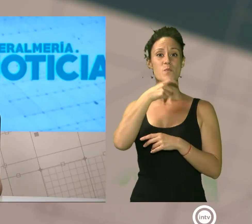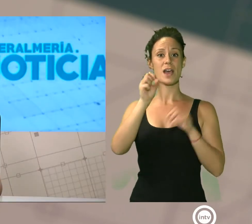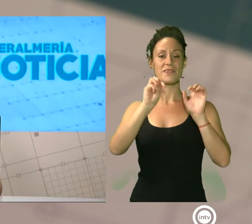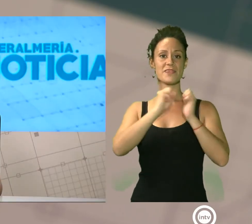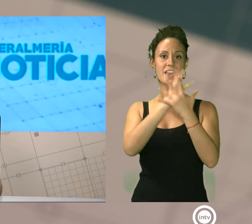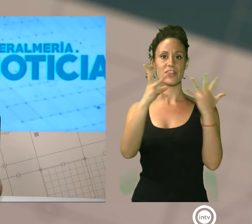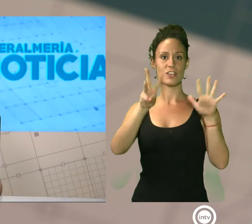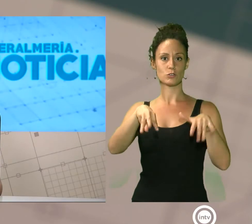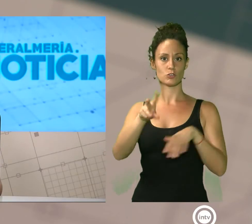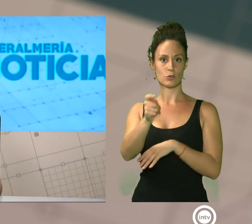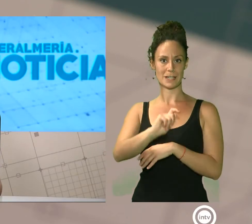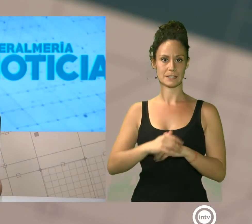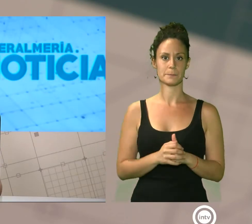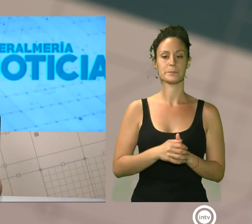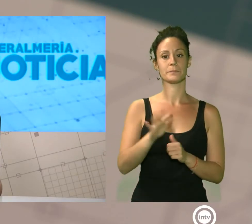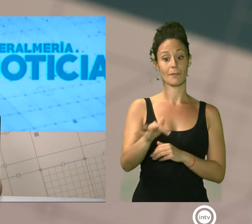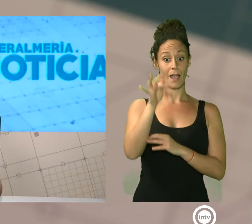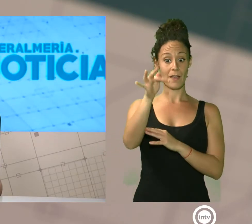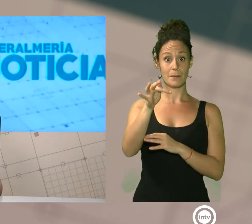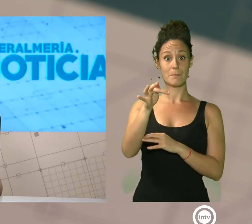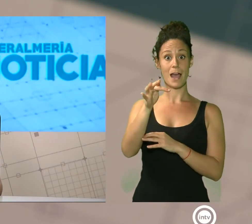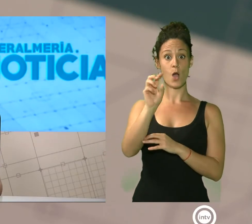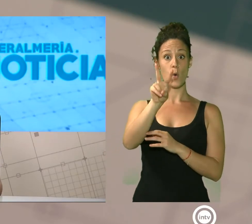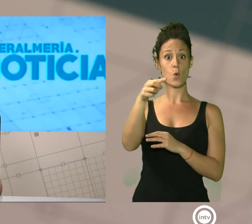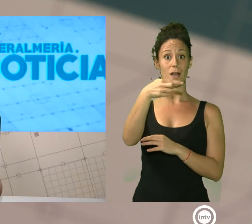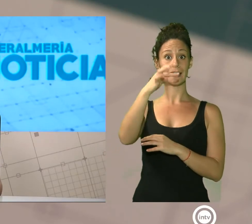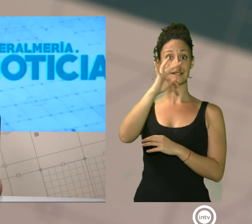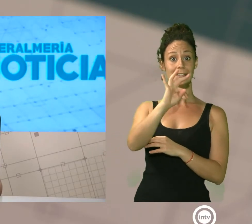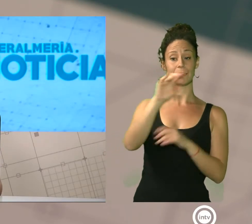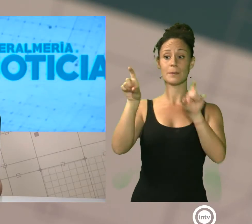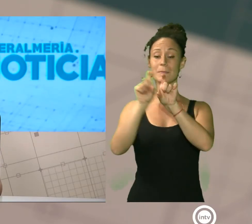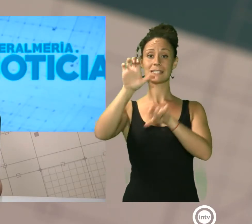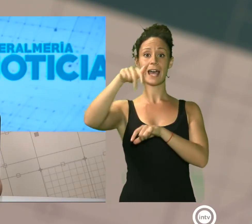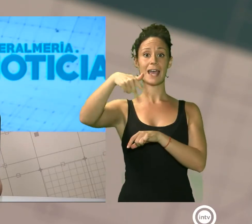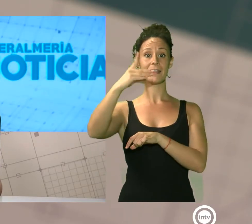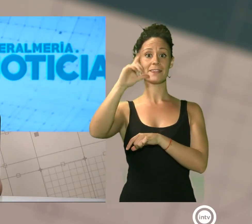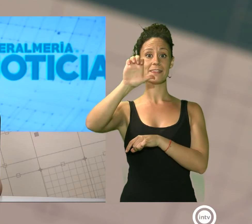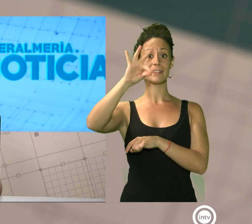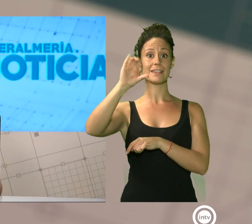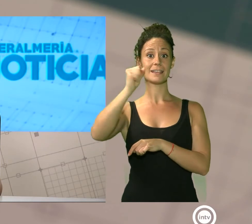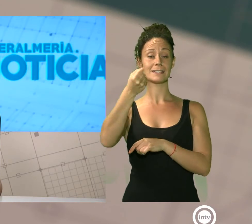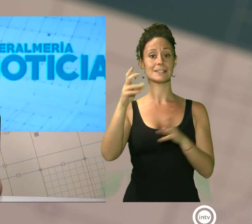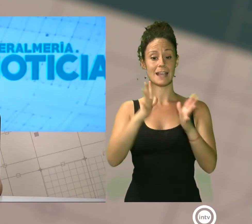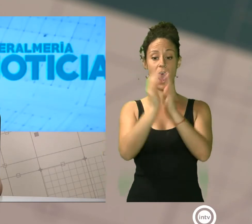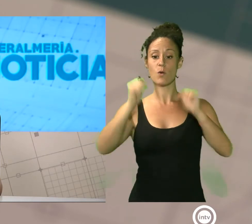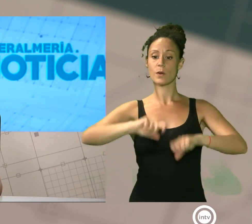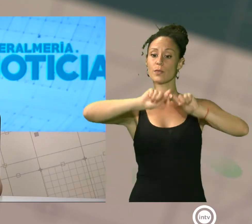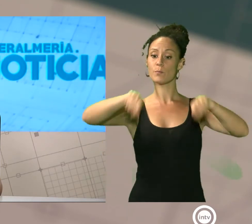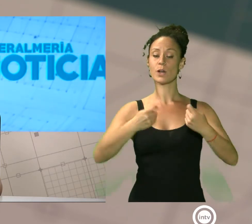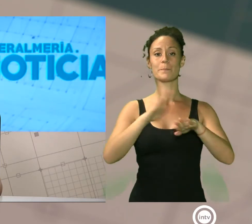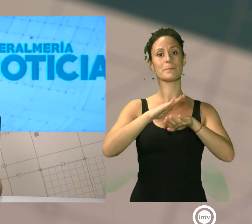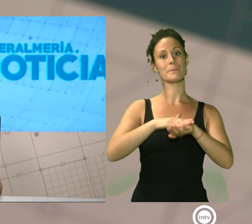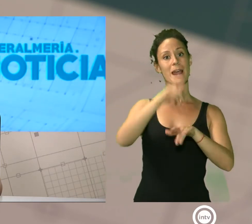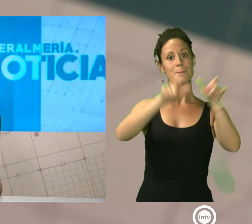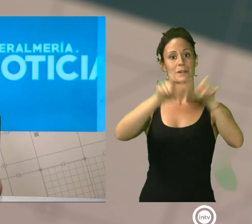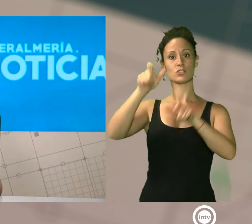Además, anunciábamos que UGT ha firmado un acuerdo con Endesa, para que los empleados de la central térmica no pierdan su trabajo. Con ello, la